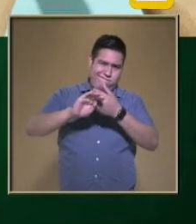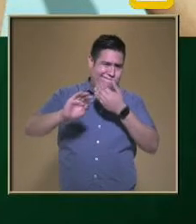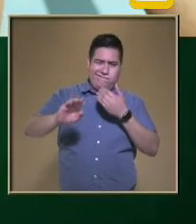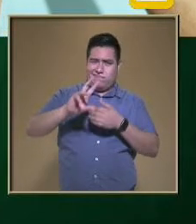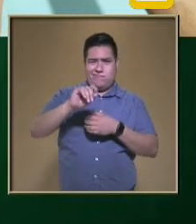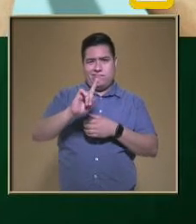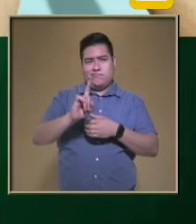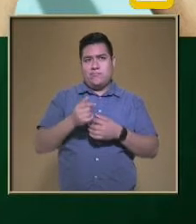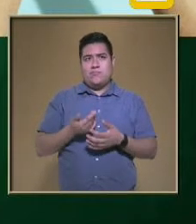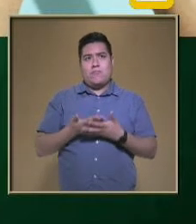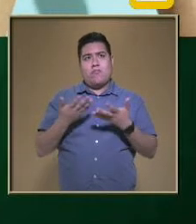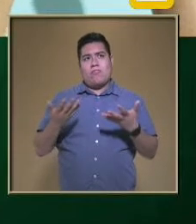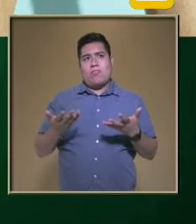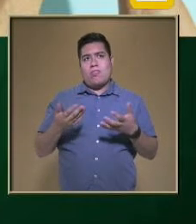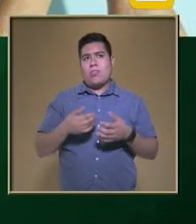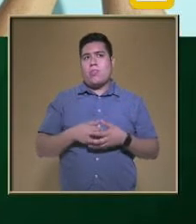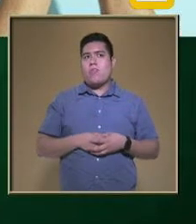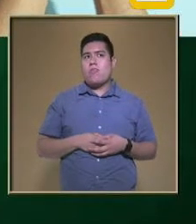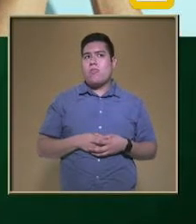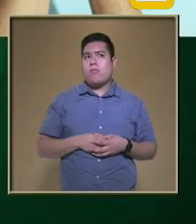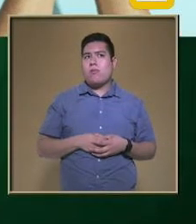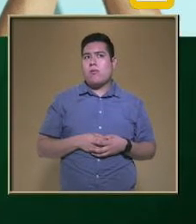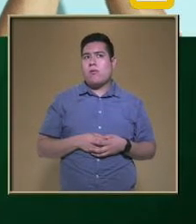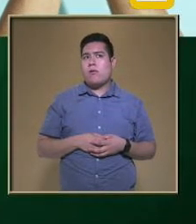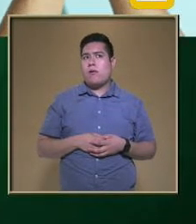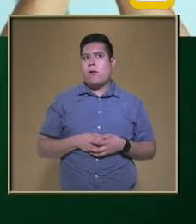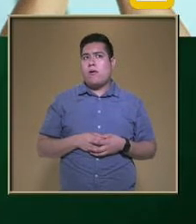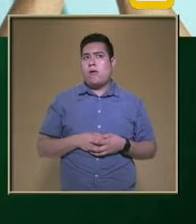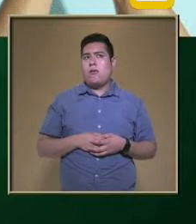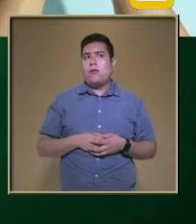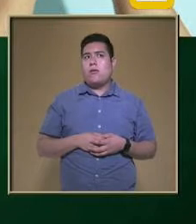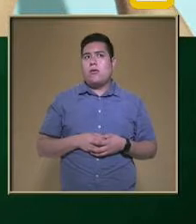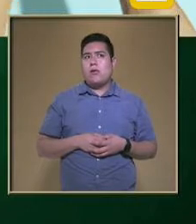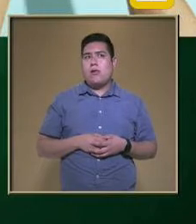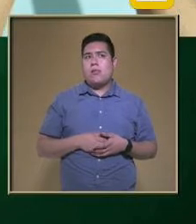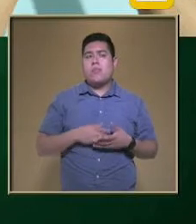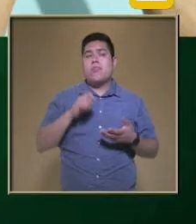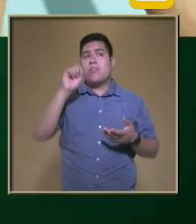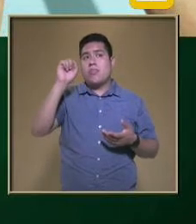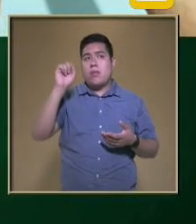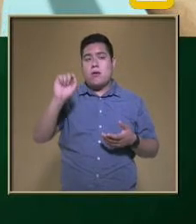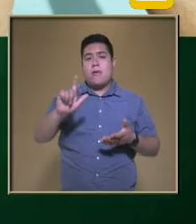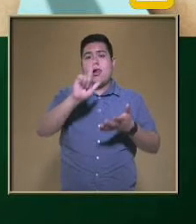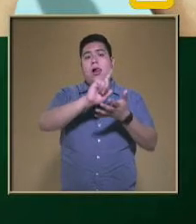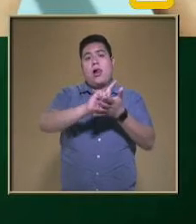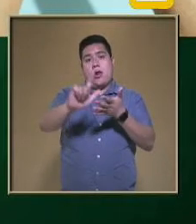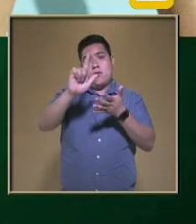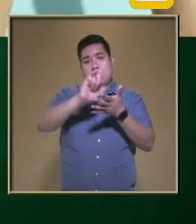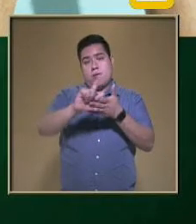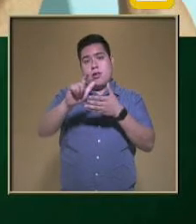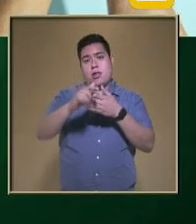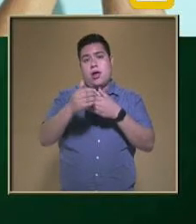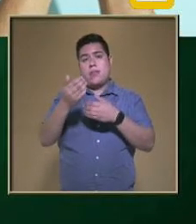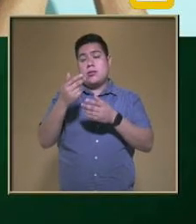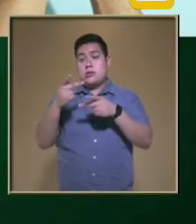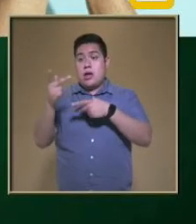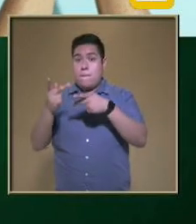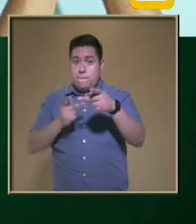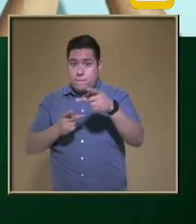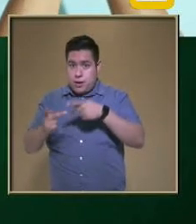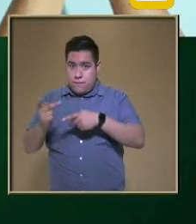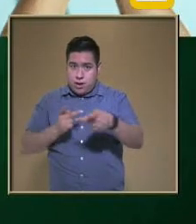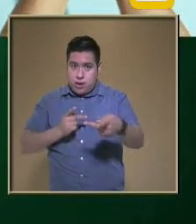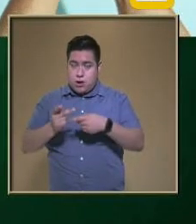sobre todo Hoy que vamos a hablar Por ejemplo De nutrición y alimentos Pues obviamente Lavarse las manos Antes de la preparación Al